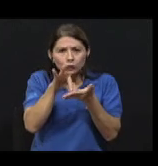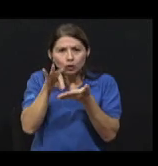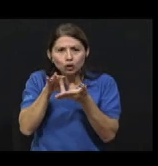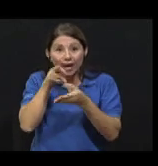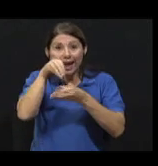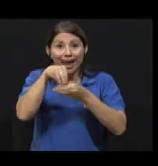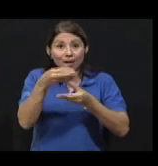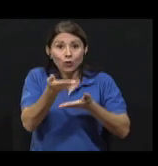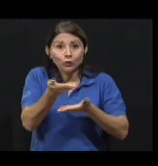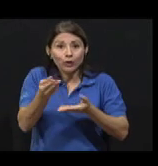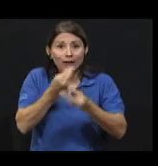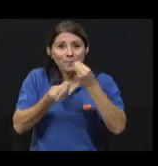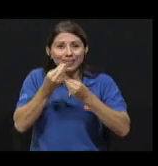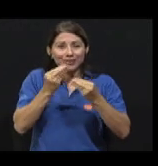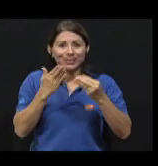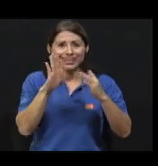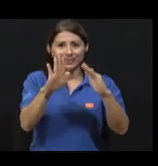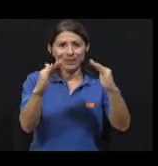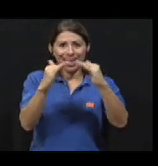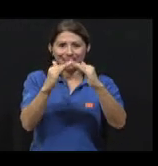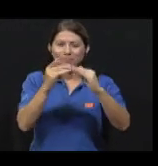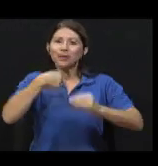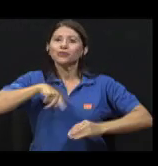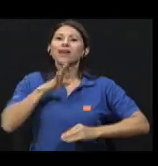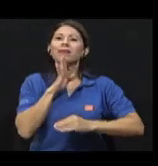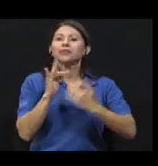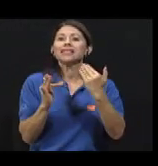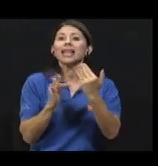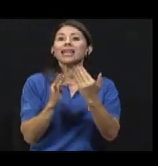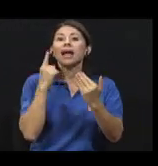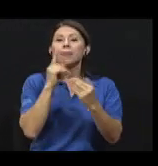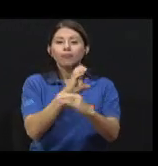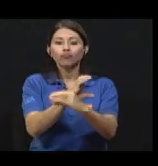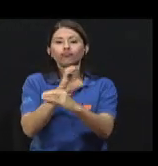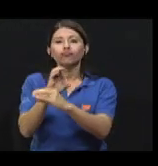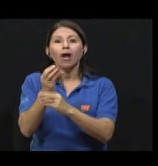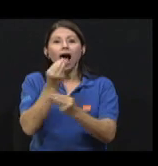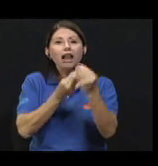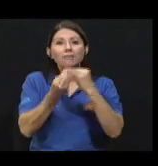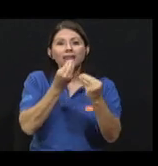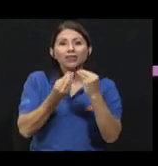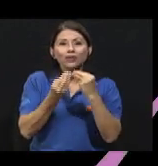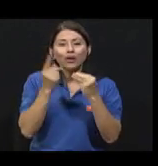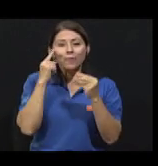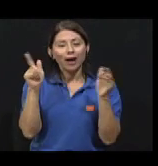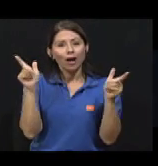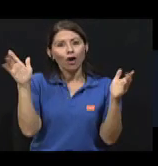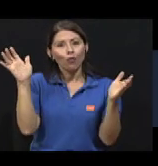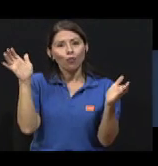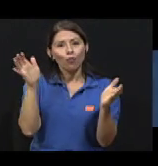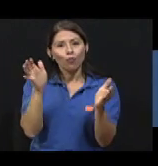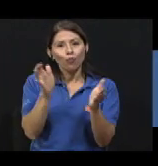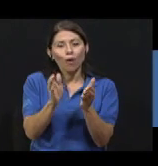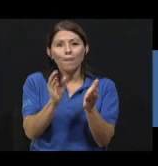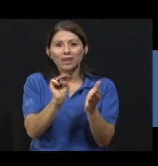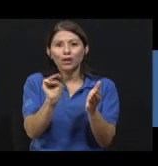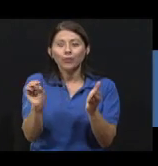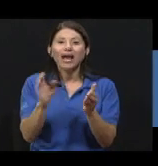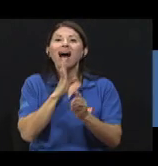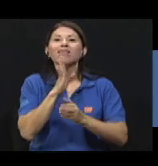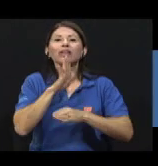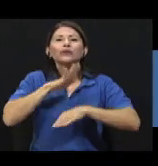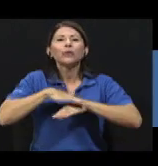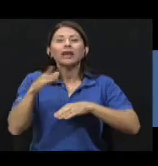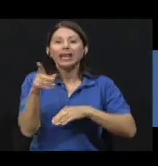utilizada para contribuir a conservar los alimentos y a disminuir la cantidad de microbios en ellos. Estamos hablando de la congelación.